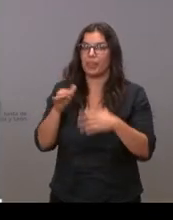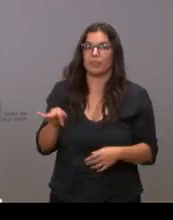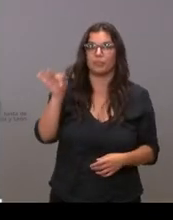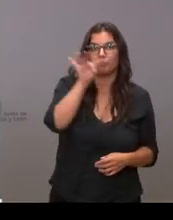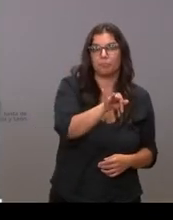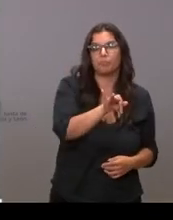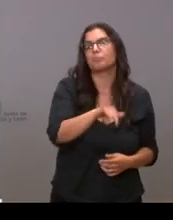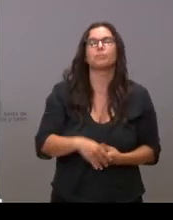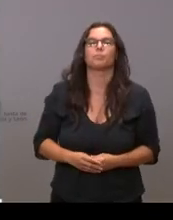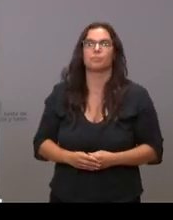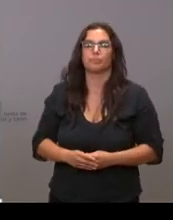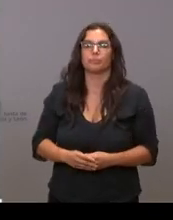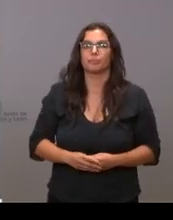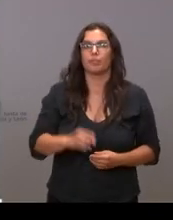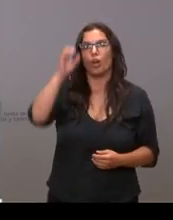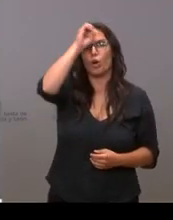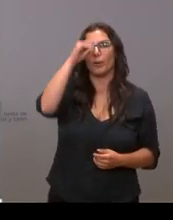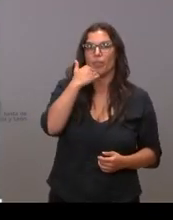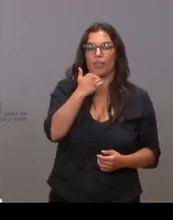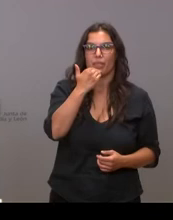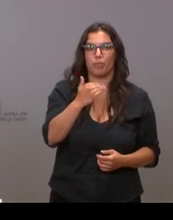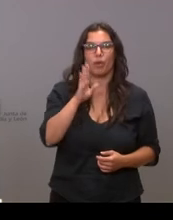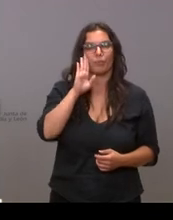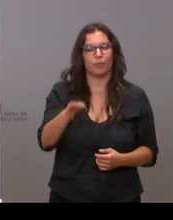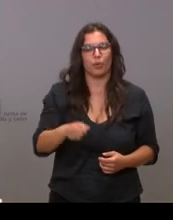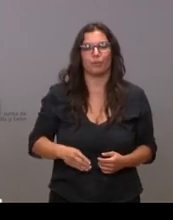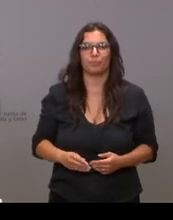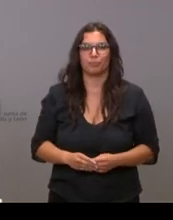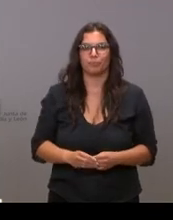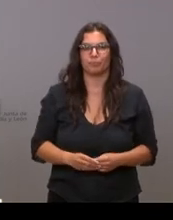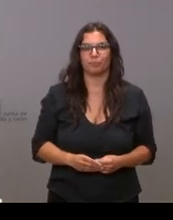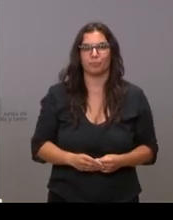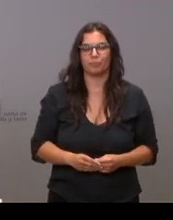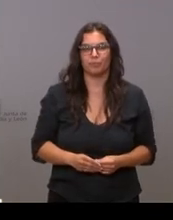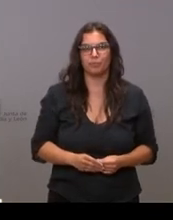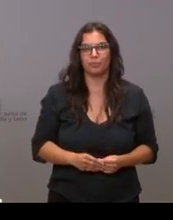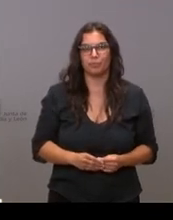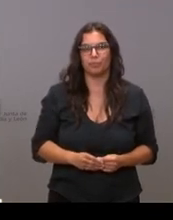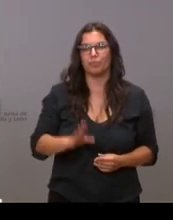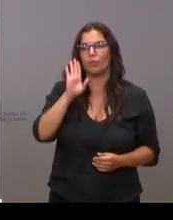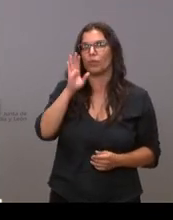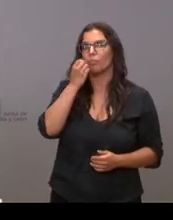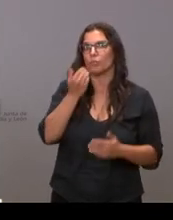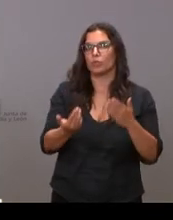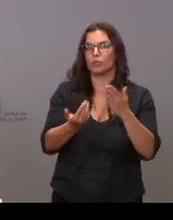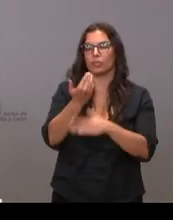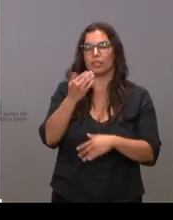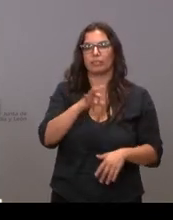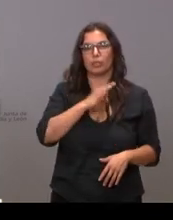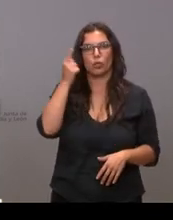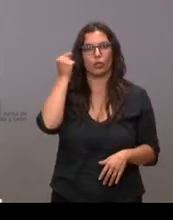adelante ahora con Carlos Gil de la opinión de Zamora Hola Carlos ¿cómo estás? Adelante Hola buenos días señor Igea